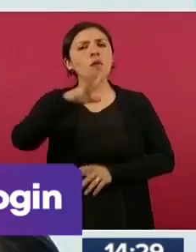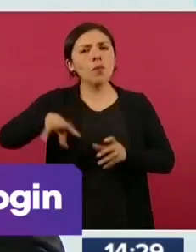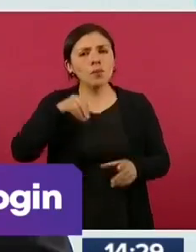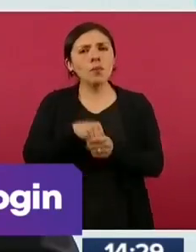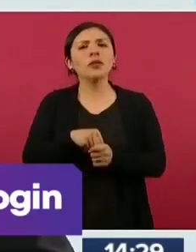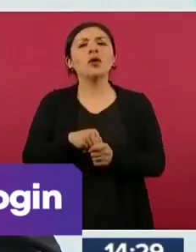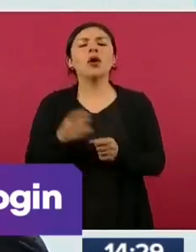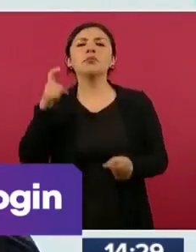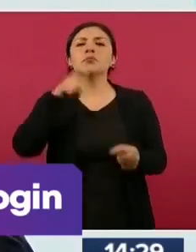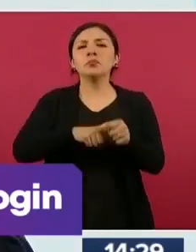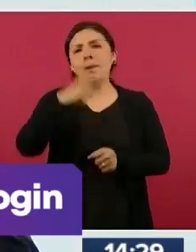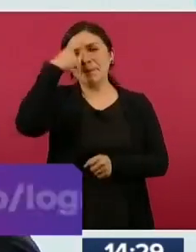pantalla.